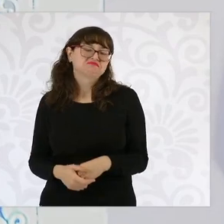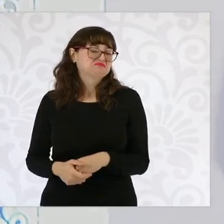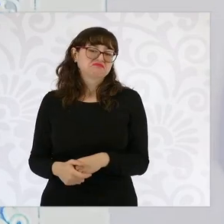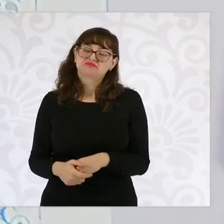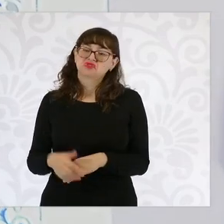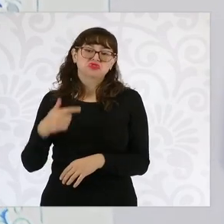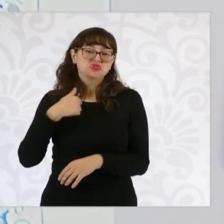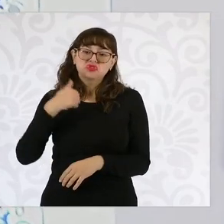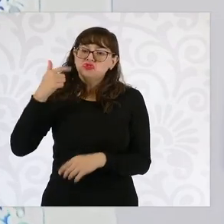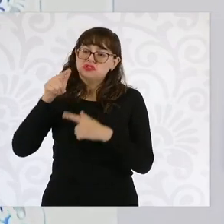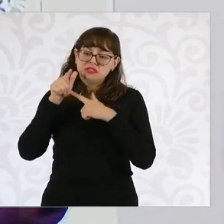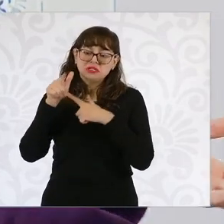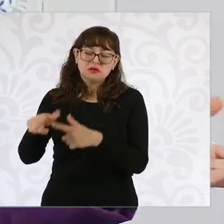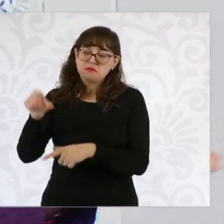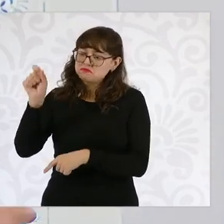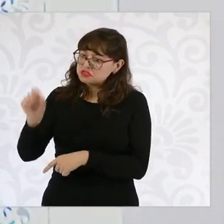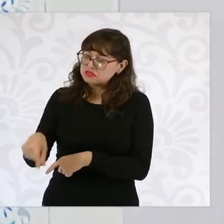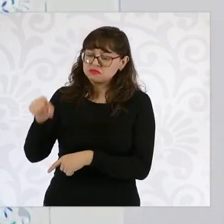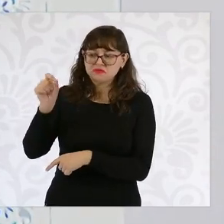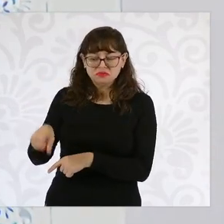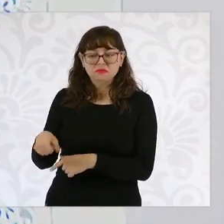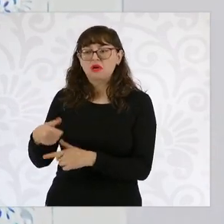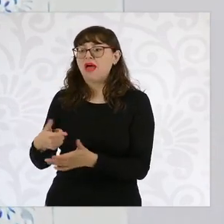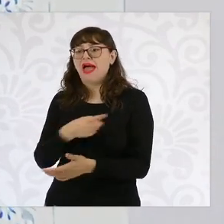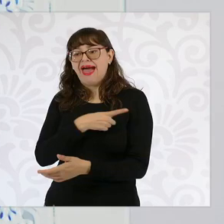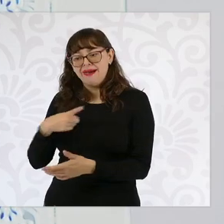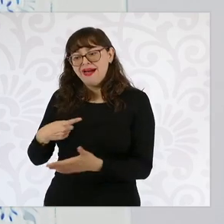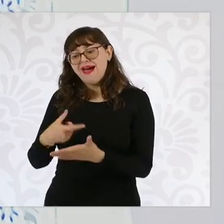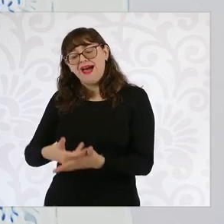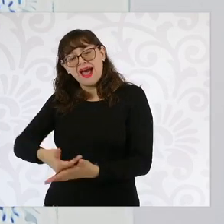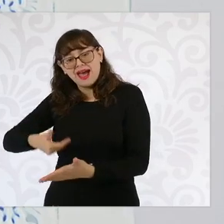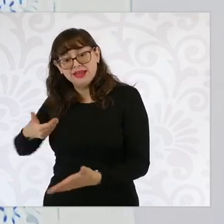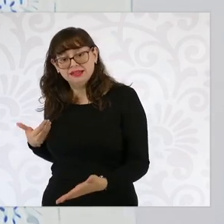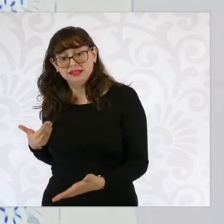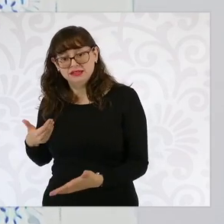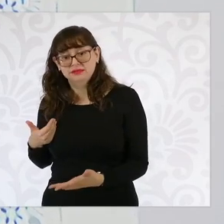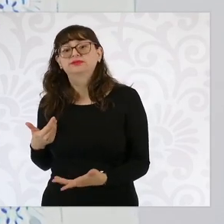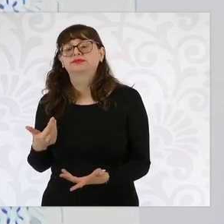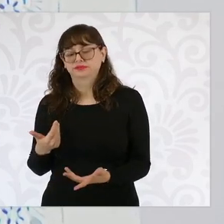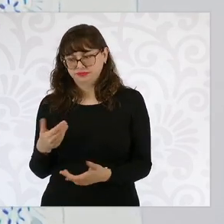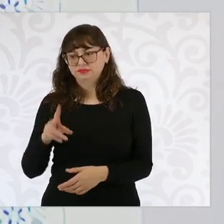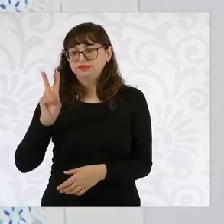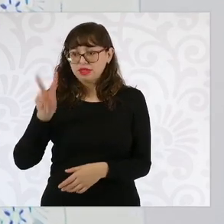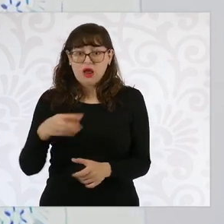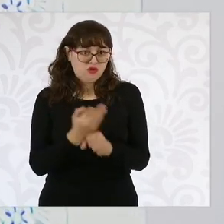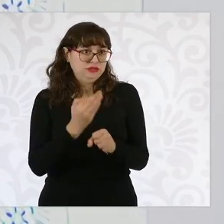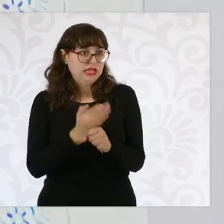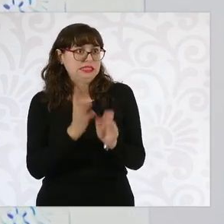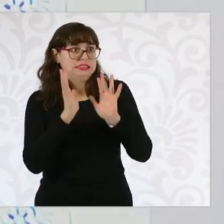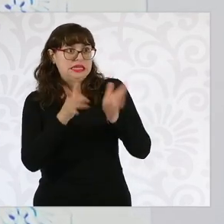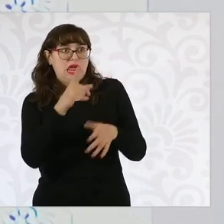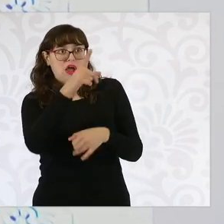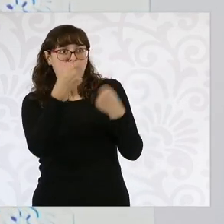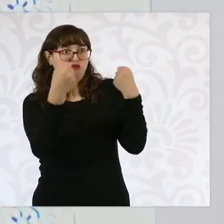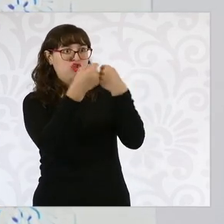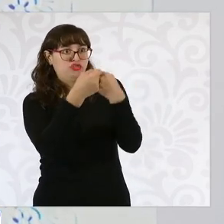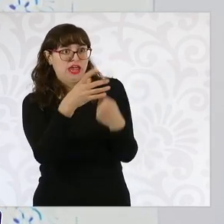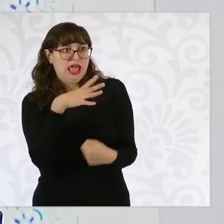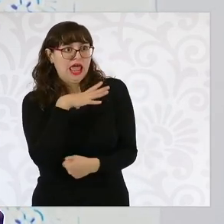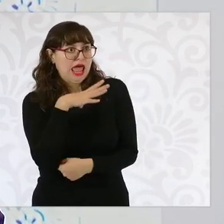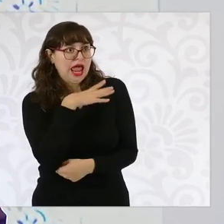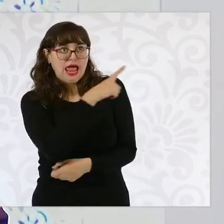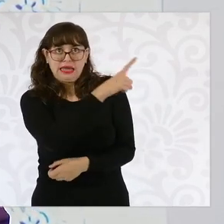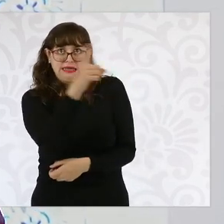supuesto, debe haber atención humanitaria, bienestar, tiene albergues muy importantes. Ariadna le da seguimiento